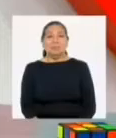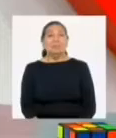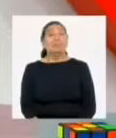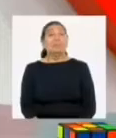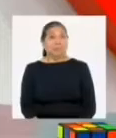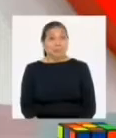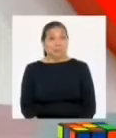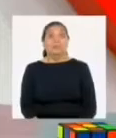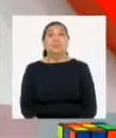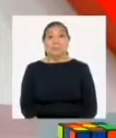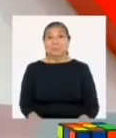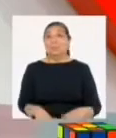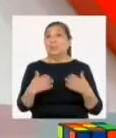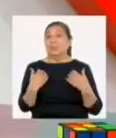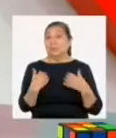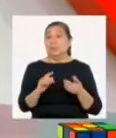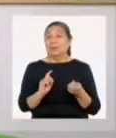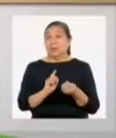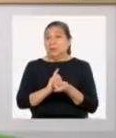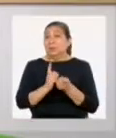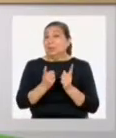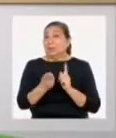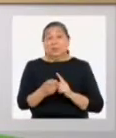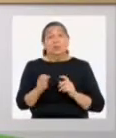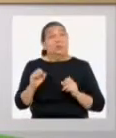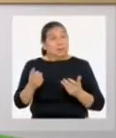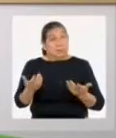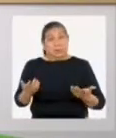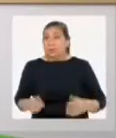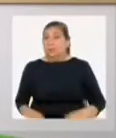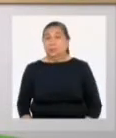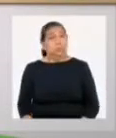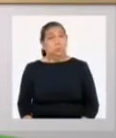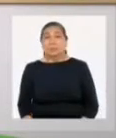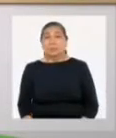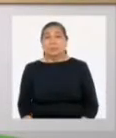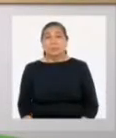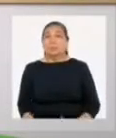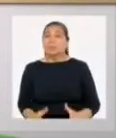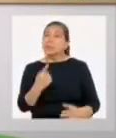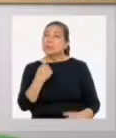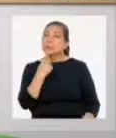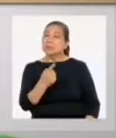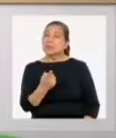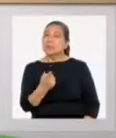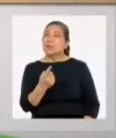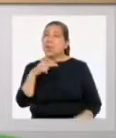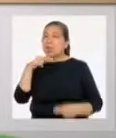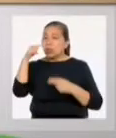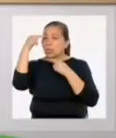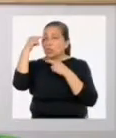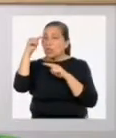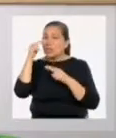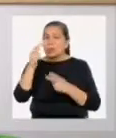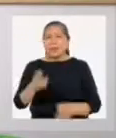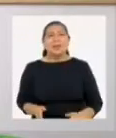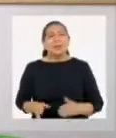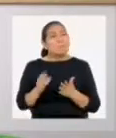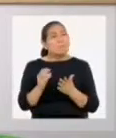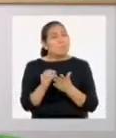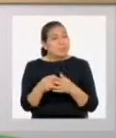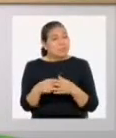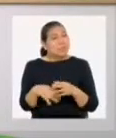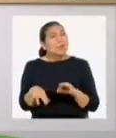Es una situación que se debe revertir. Así es, Rebot. Quiero añadir que las noticias son